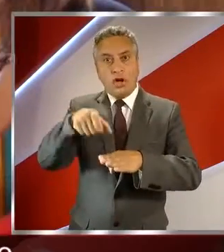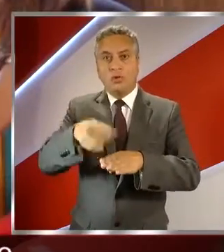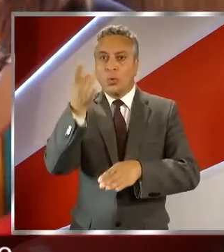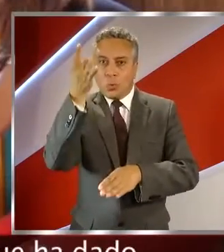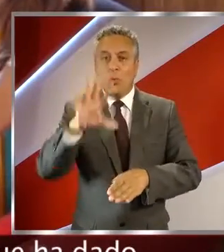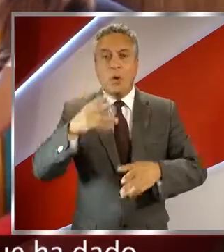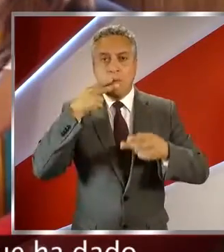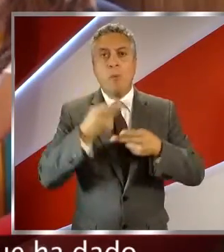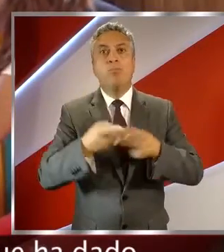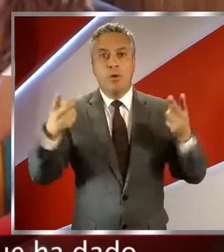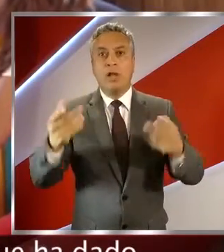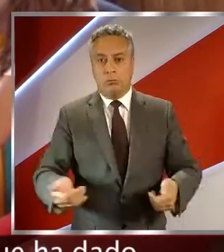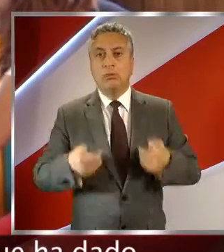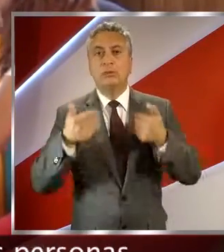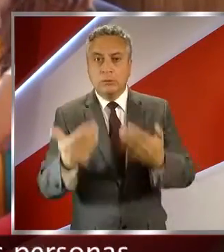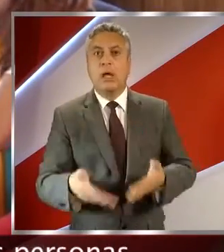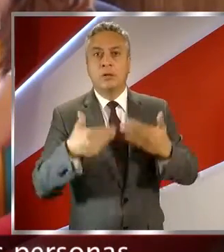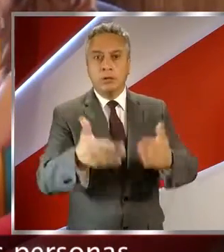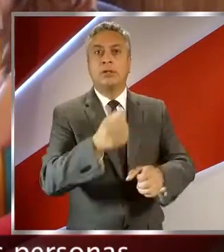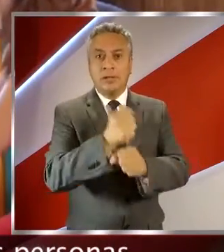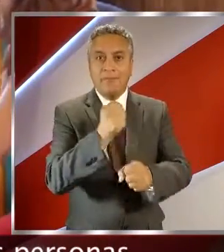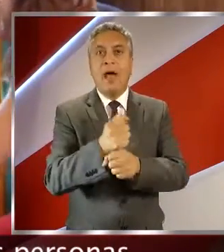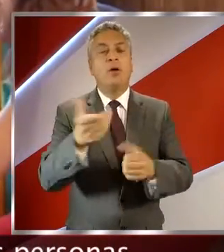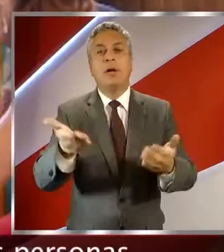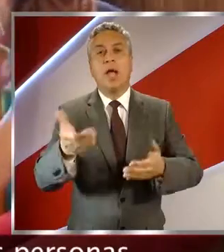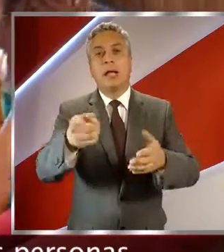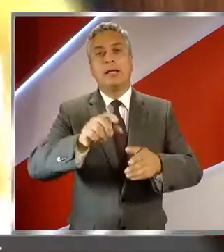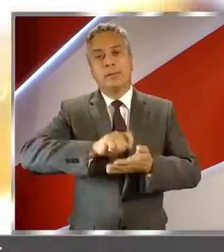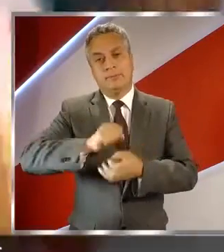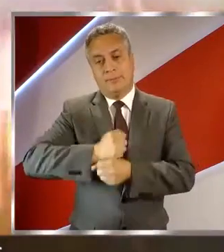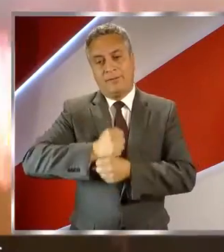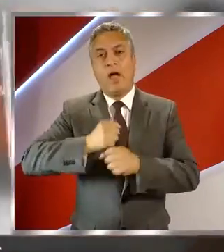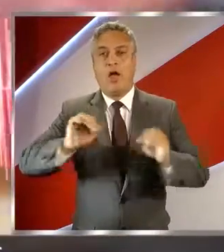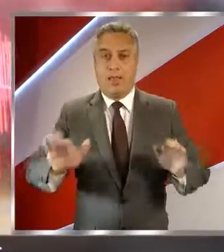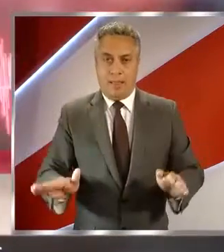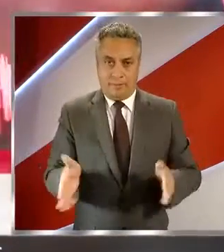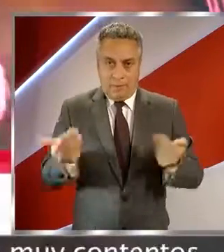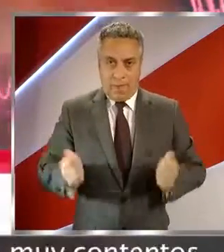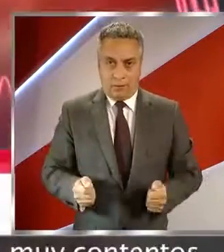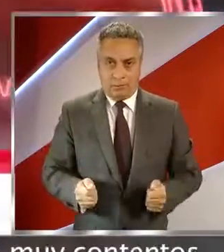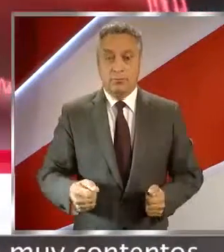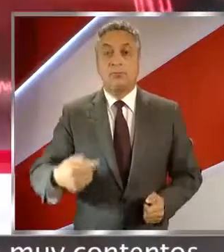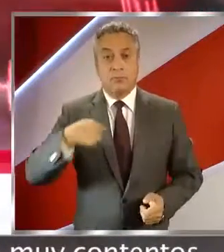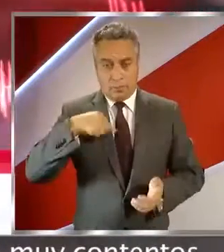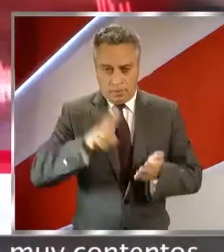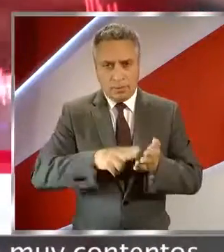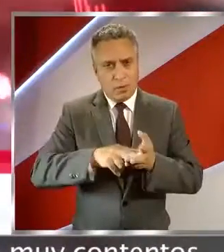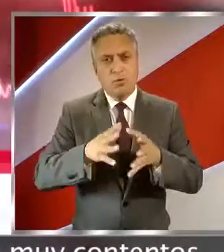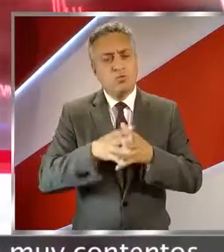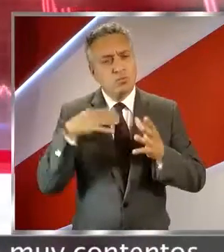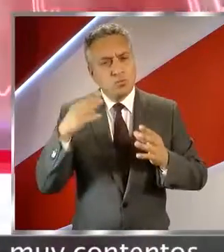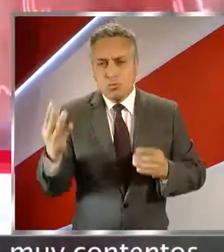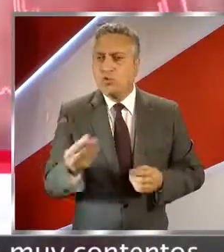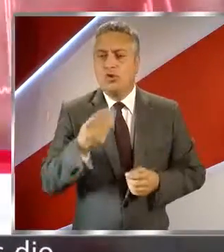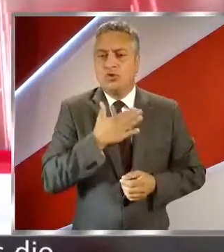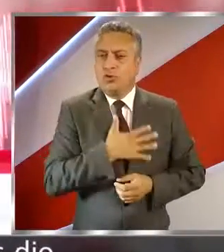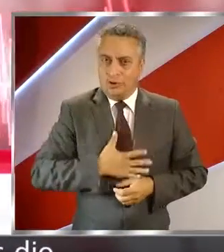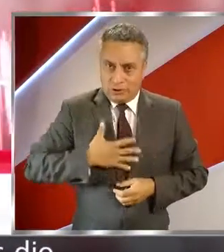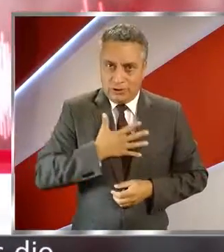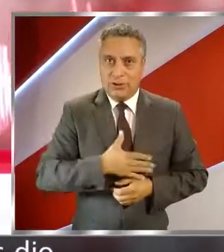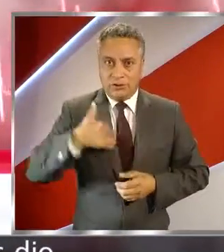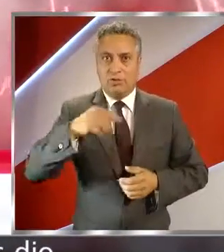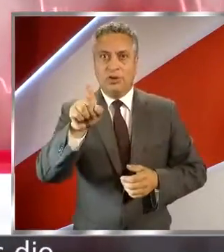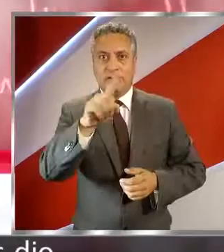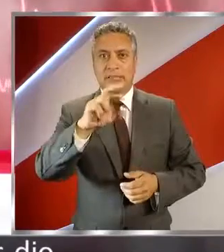Congreso es la única entidad pública que ha dado trabajo a estas personas para tareas livianas. Bueno, la verdad que estamos muy contentos con las